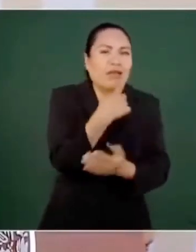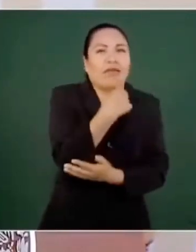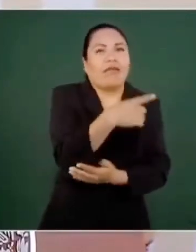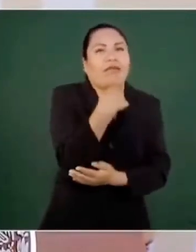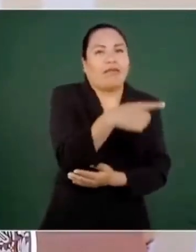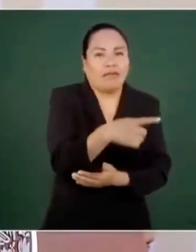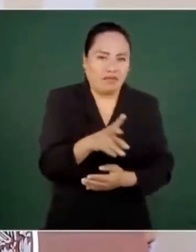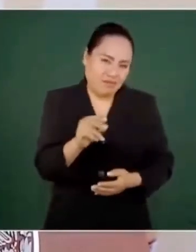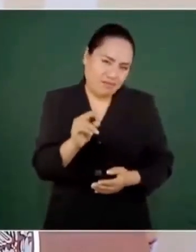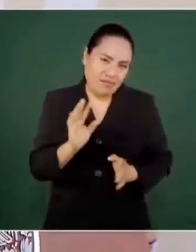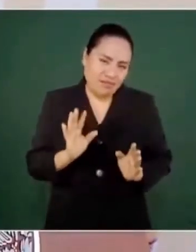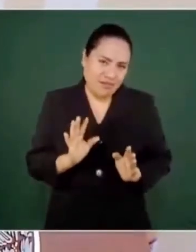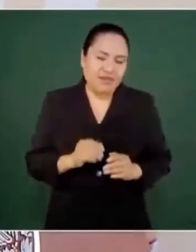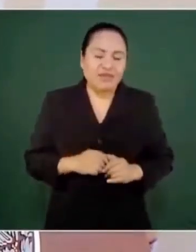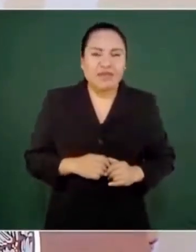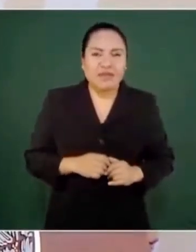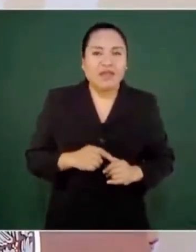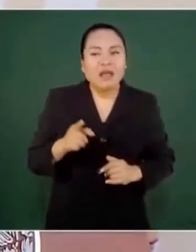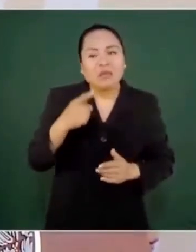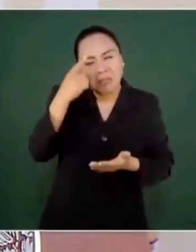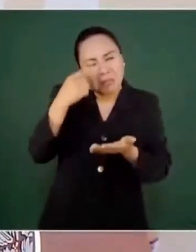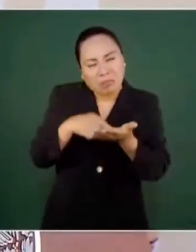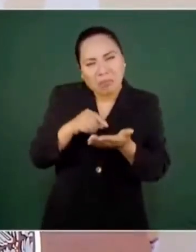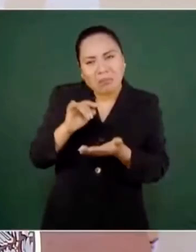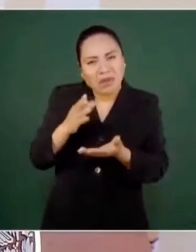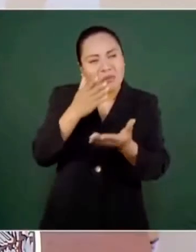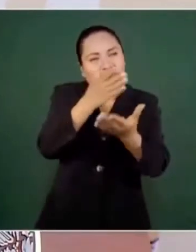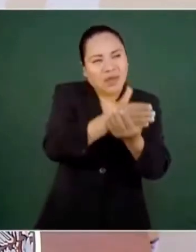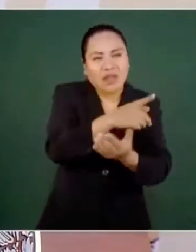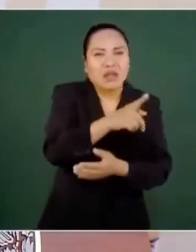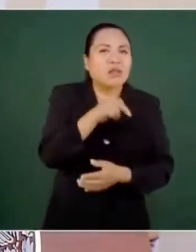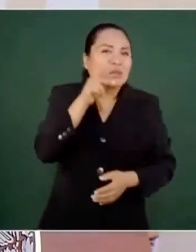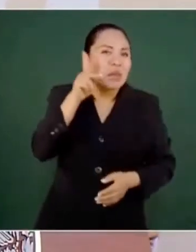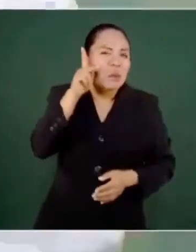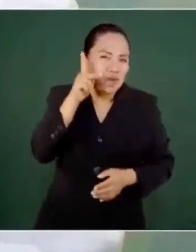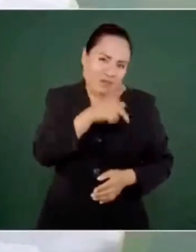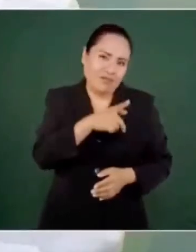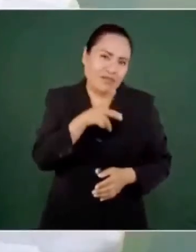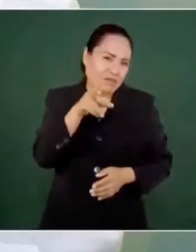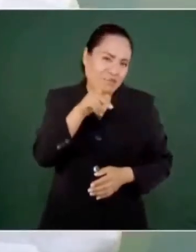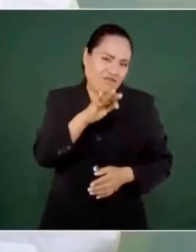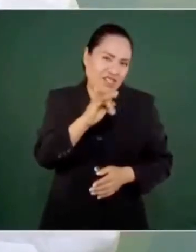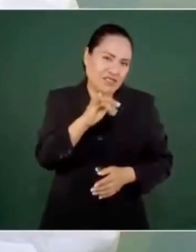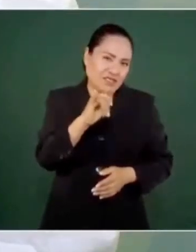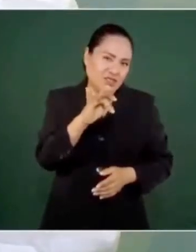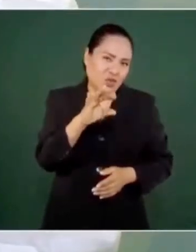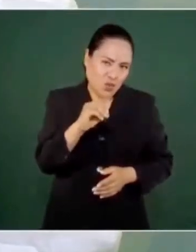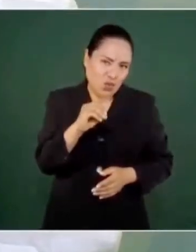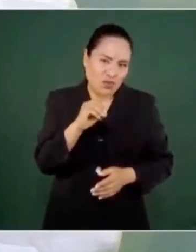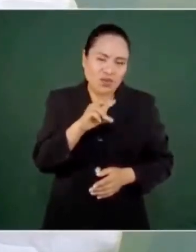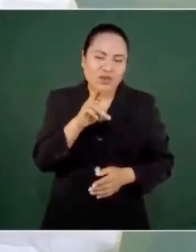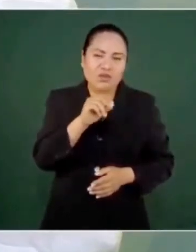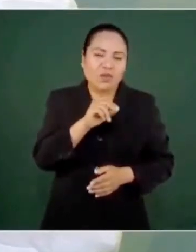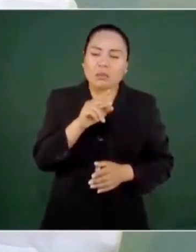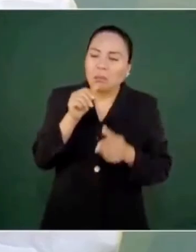lo mejor van, pero no les hace caso el papa Francisco, porque es